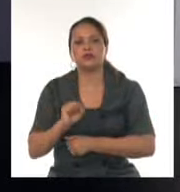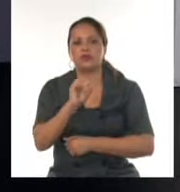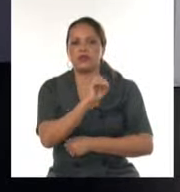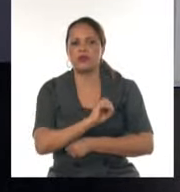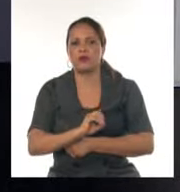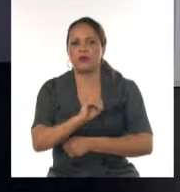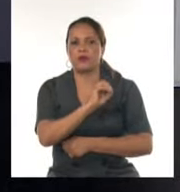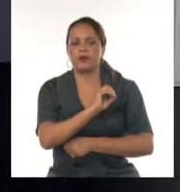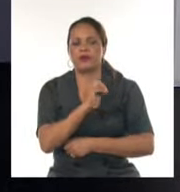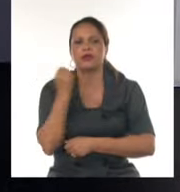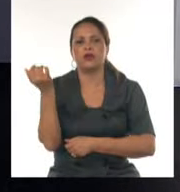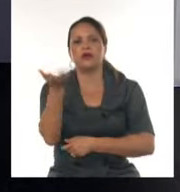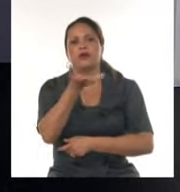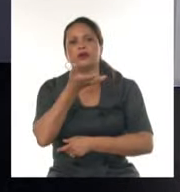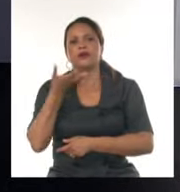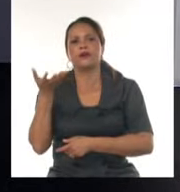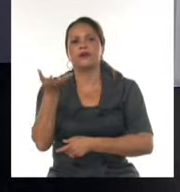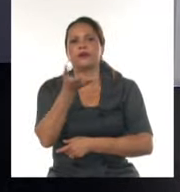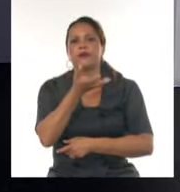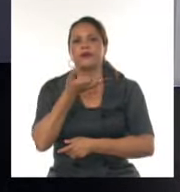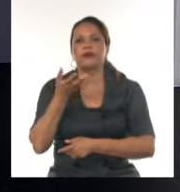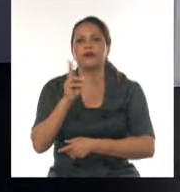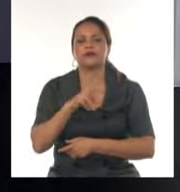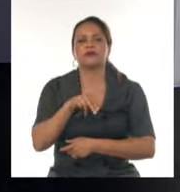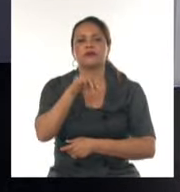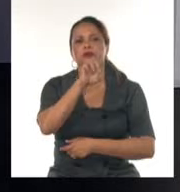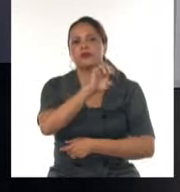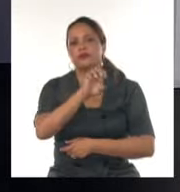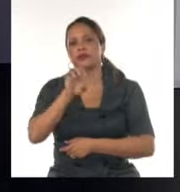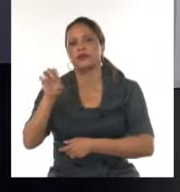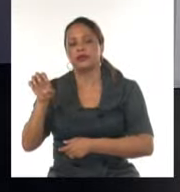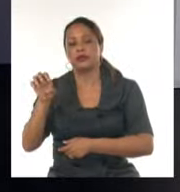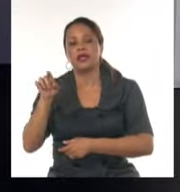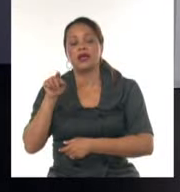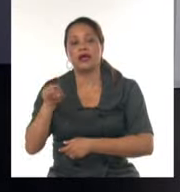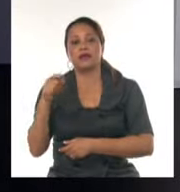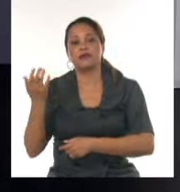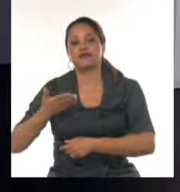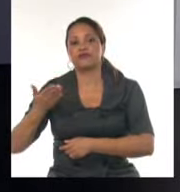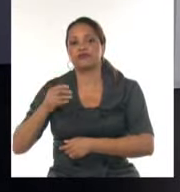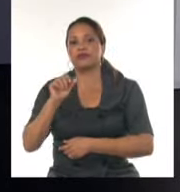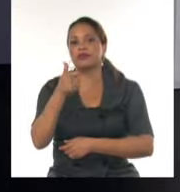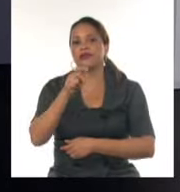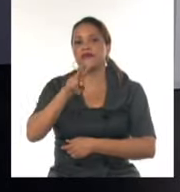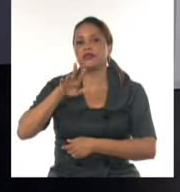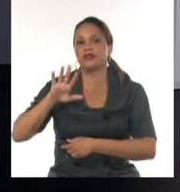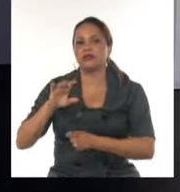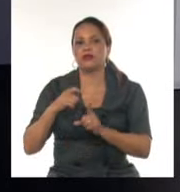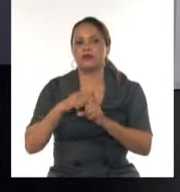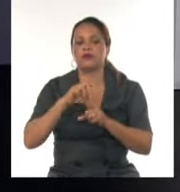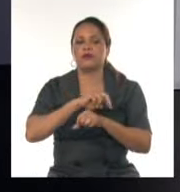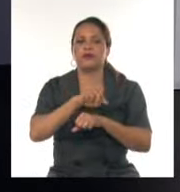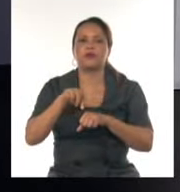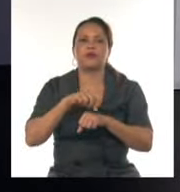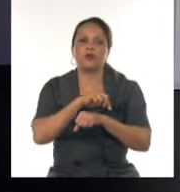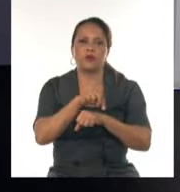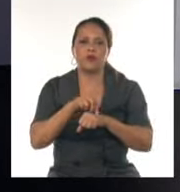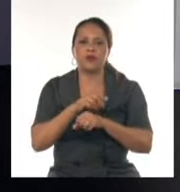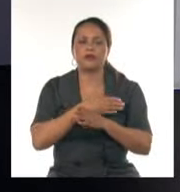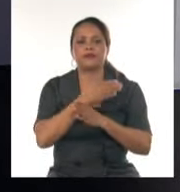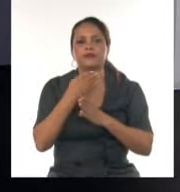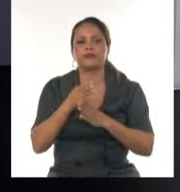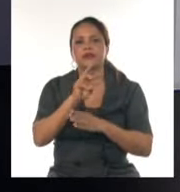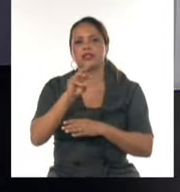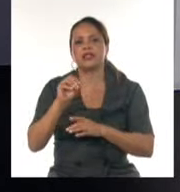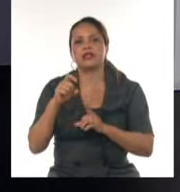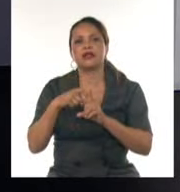Los vientos soplarán del nordeste al este con velocidades entre 10 y 25 kilómetros por hora que llegarán a 30 kilómetros